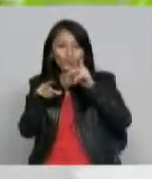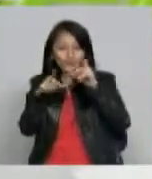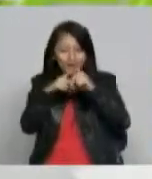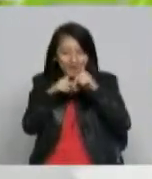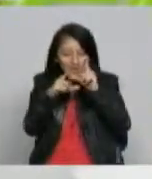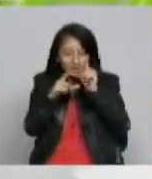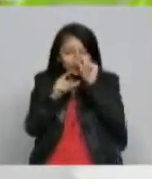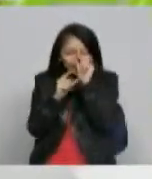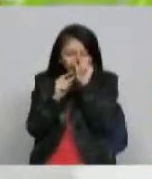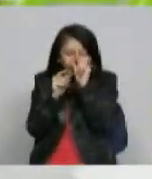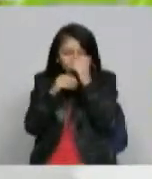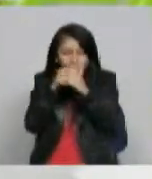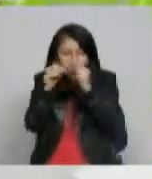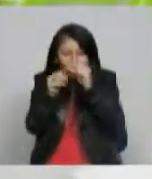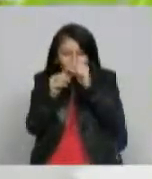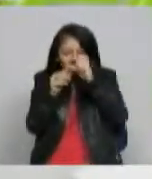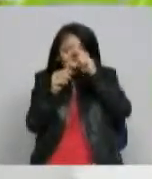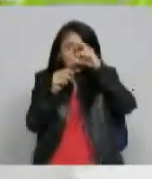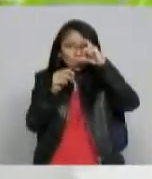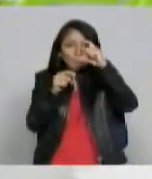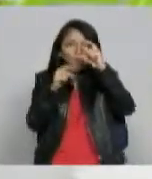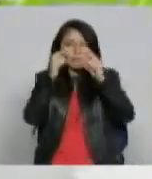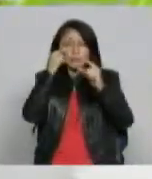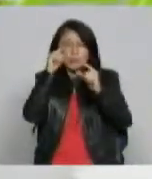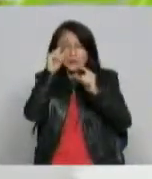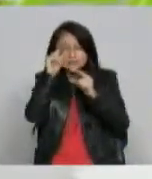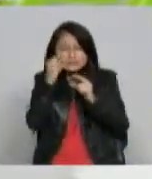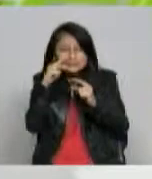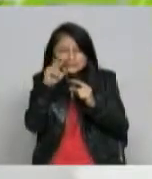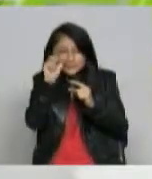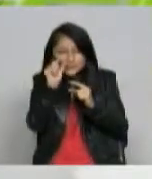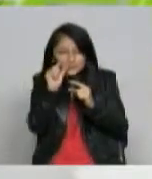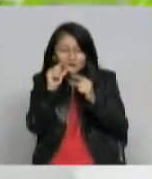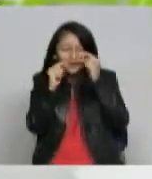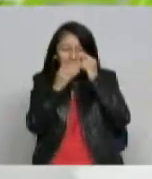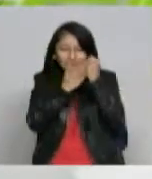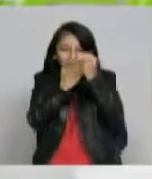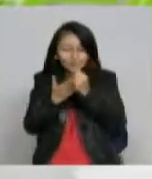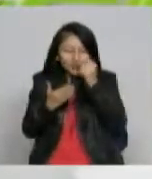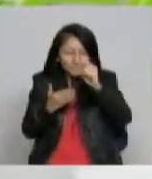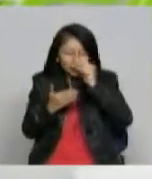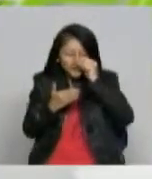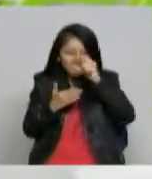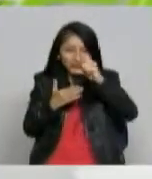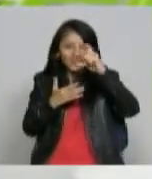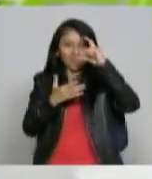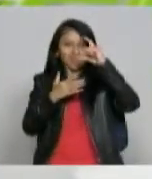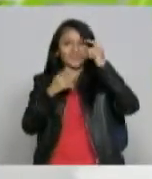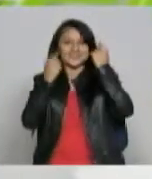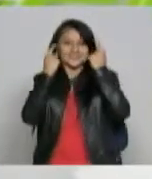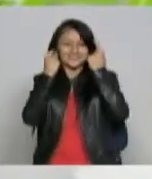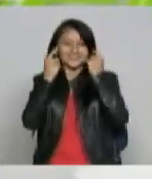permitiendo a las personas ciegas o con baja visión que puedan acceder a la tecnología de la información